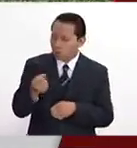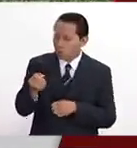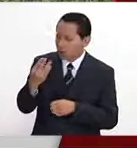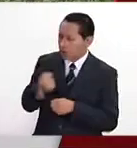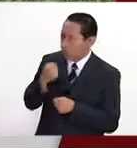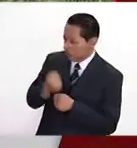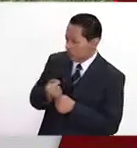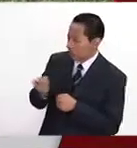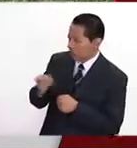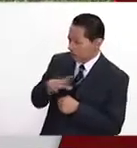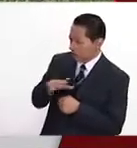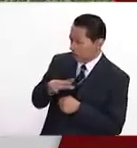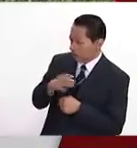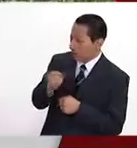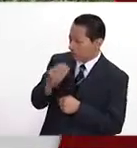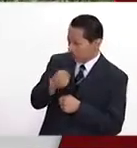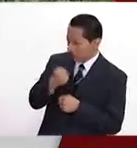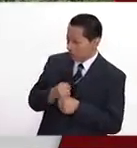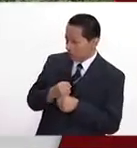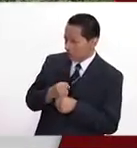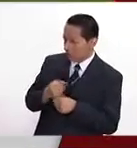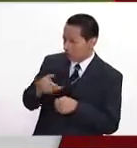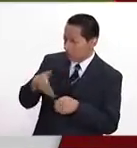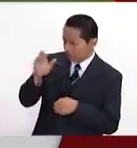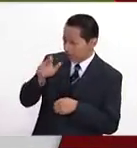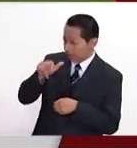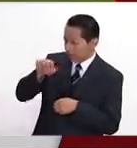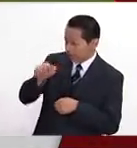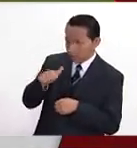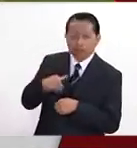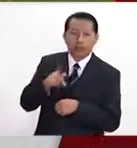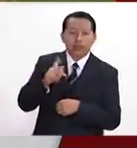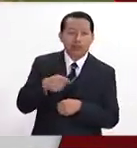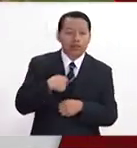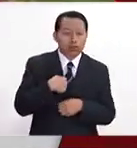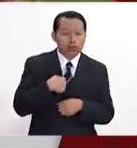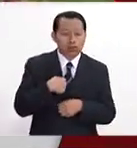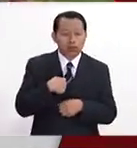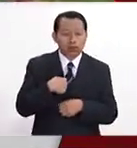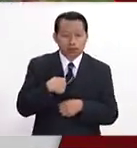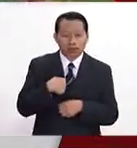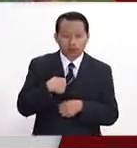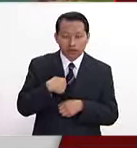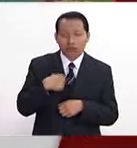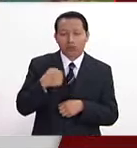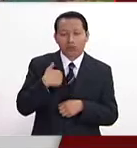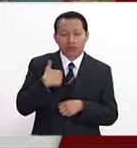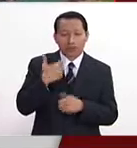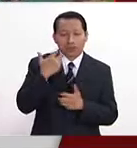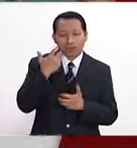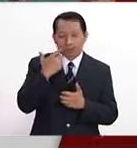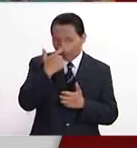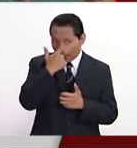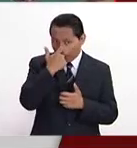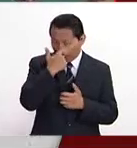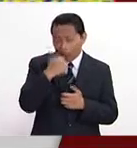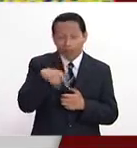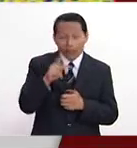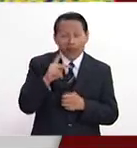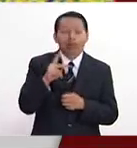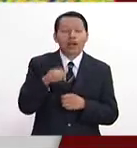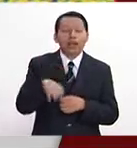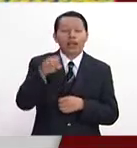para más o menos ir ubicando el proceso? ¿Cuando fuiste a la NASA? Cuando fui a la NASA yo ya tenía las ganas, las ganas las tengo desde hace toda ¿Pero qué edad dice Omar?